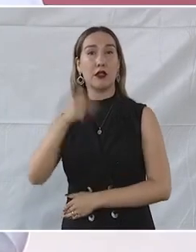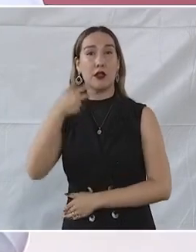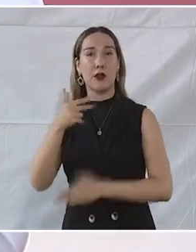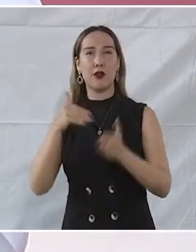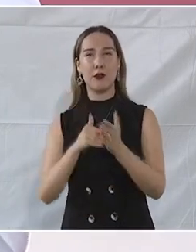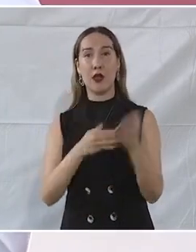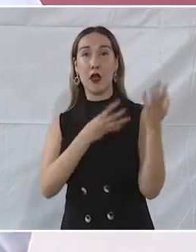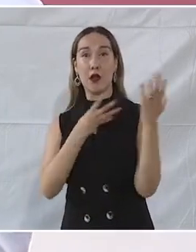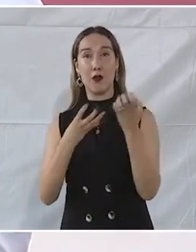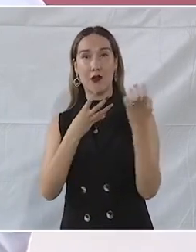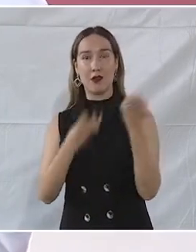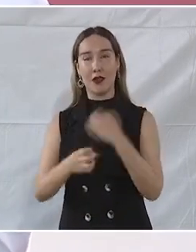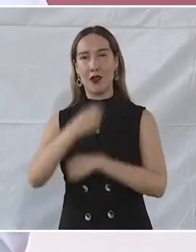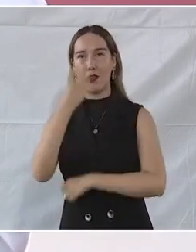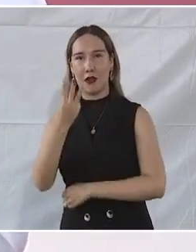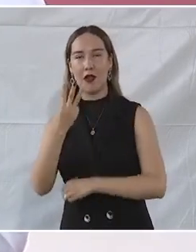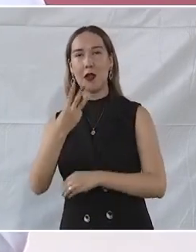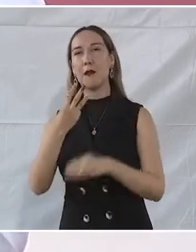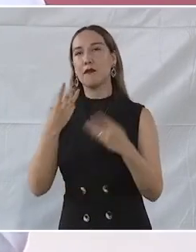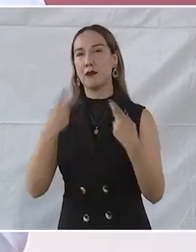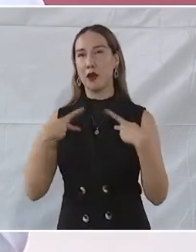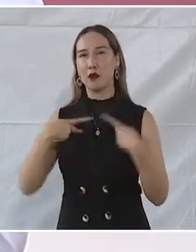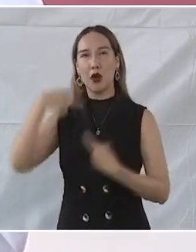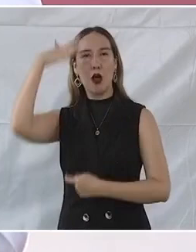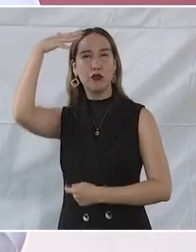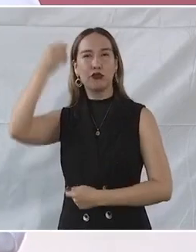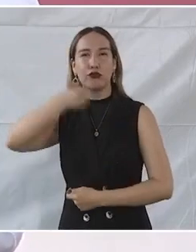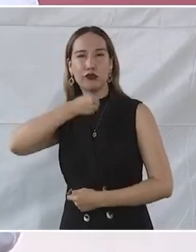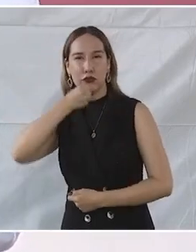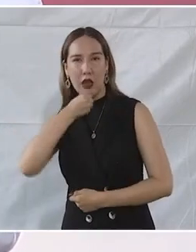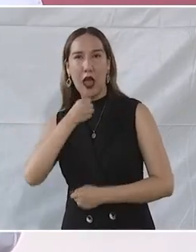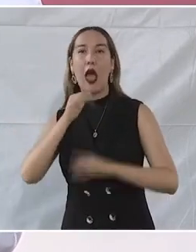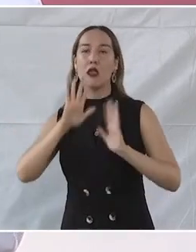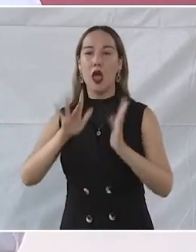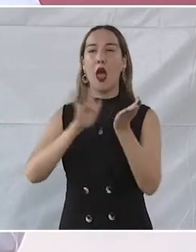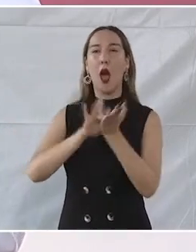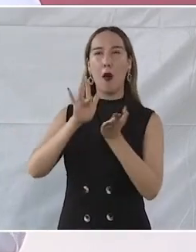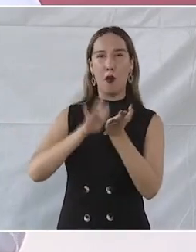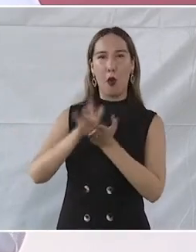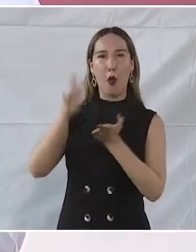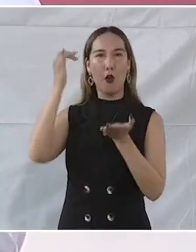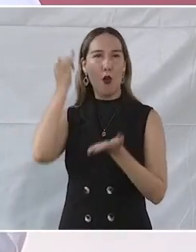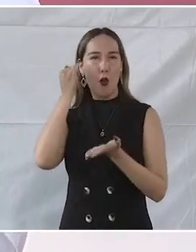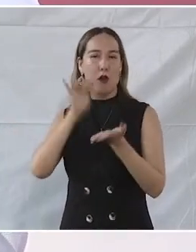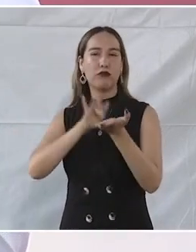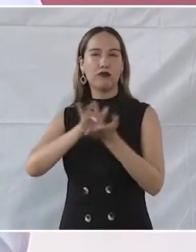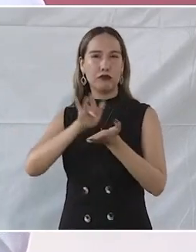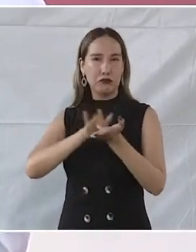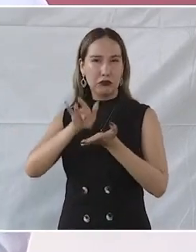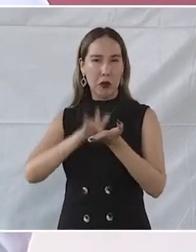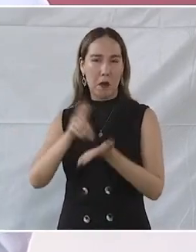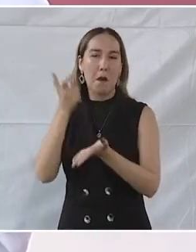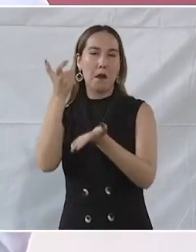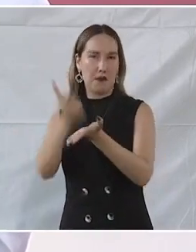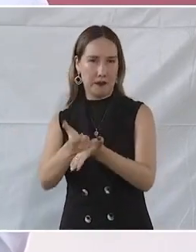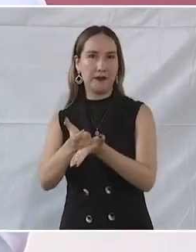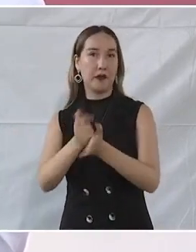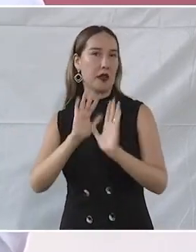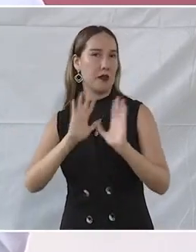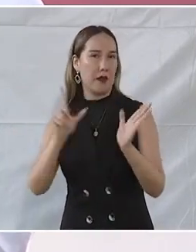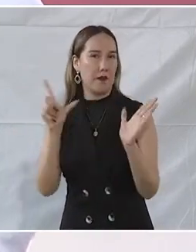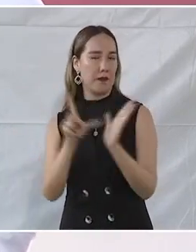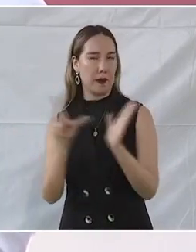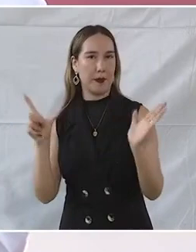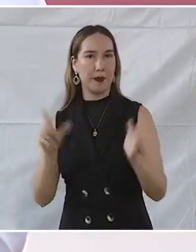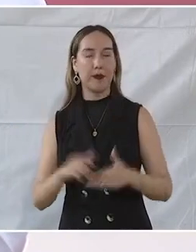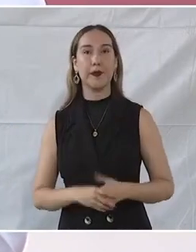903 adultos mayores ya reciben su pensión de 4 mil 800 pesos bimestrales. Y aprovecho para